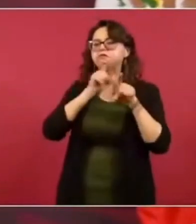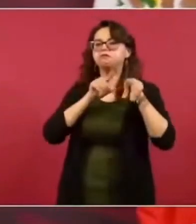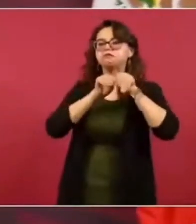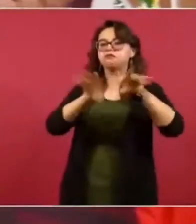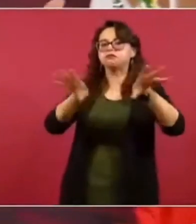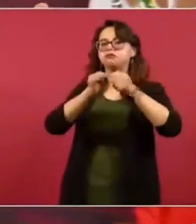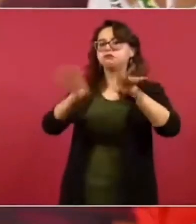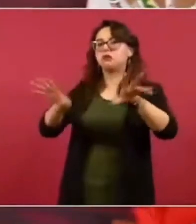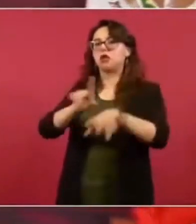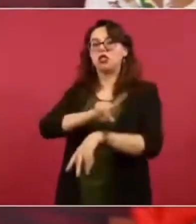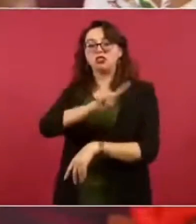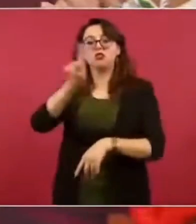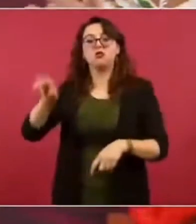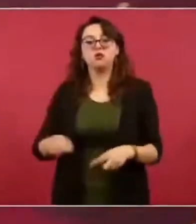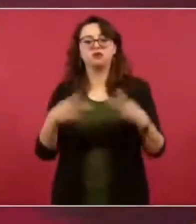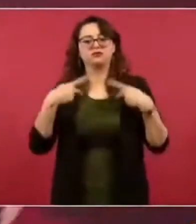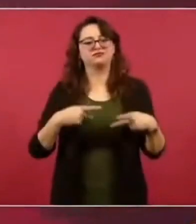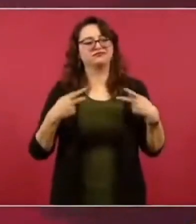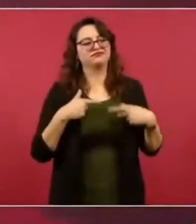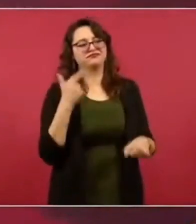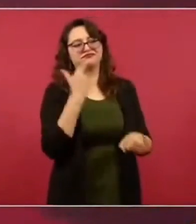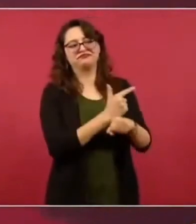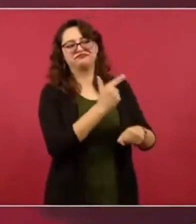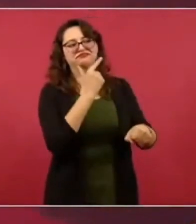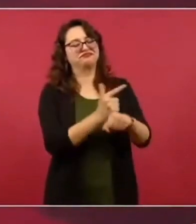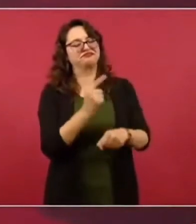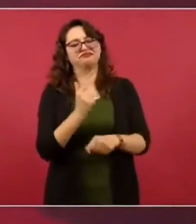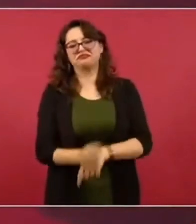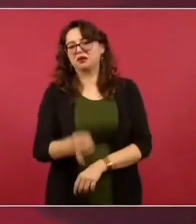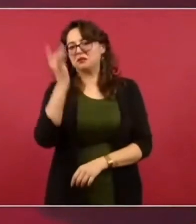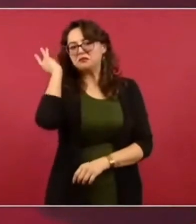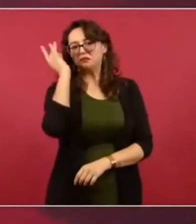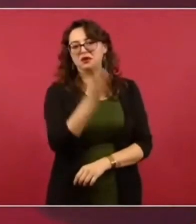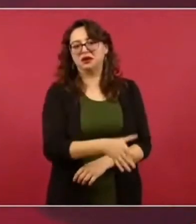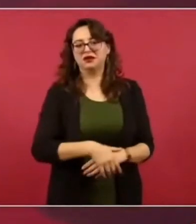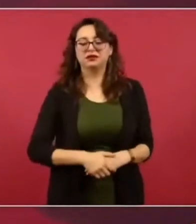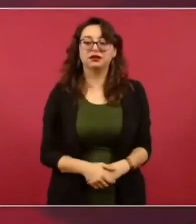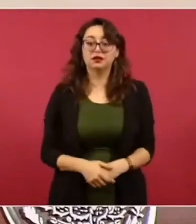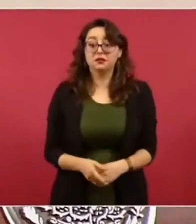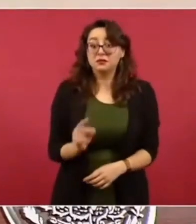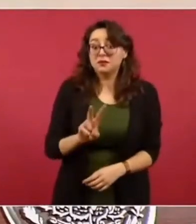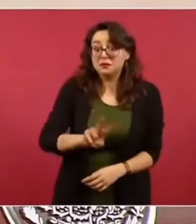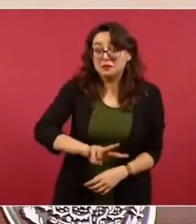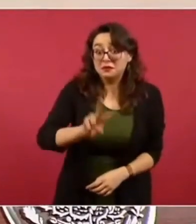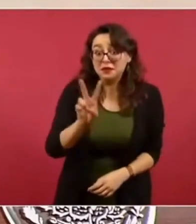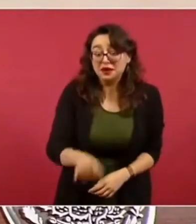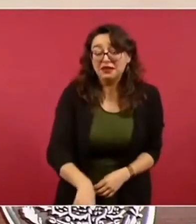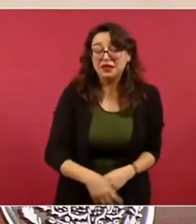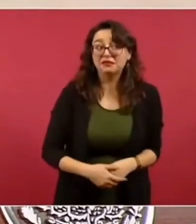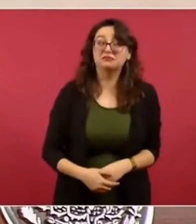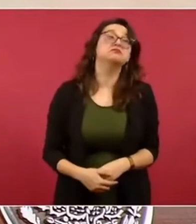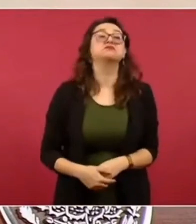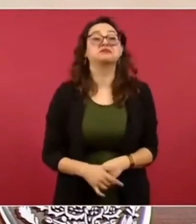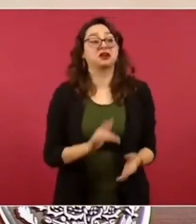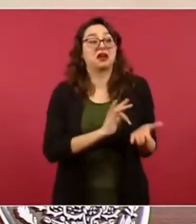a nosotros hasta nos conviene tenerlos como adversarios.